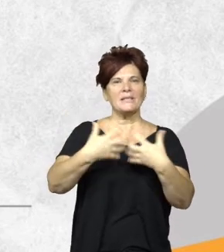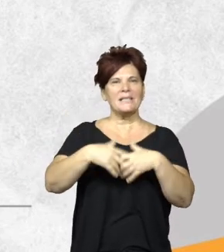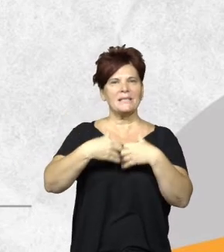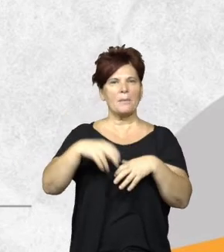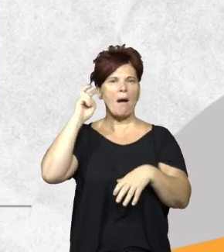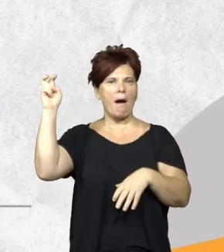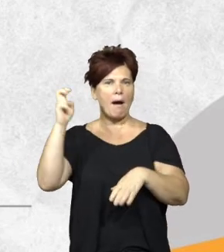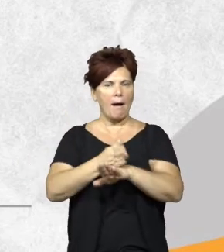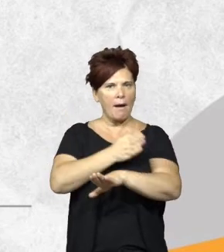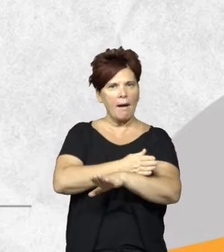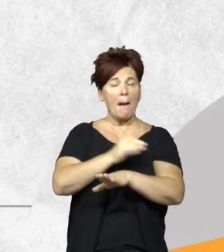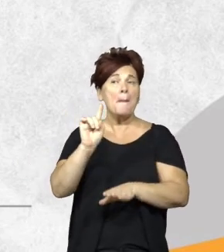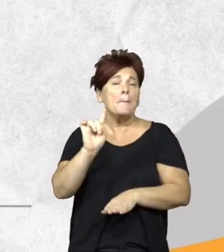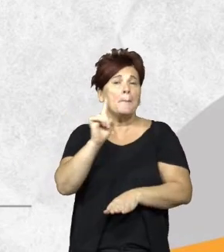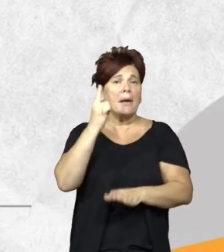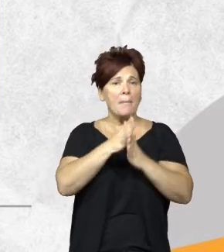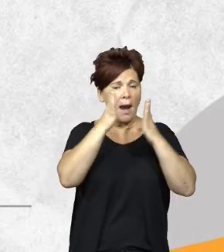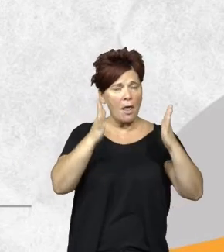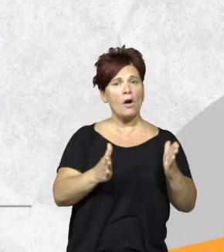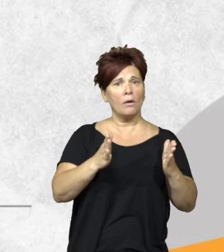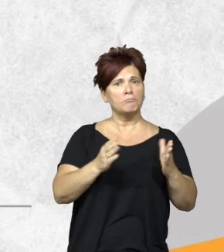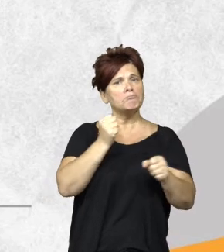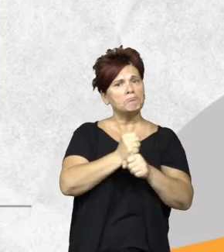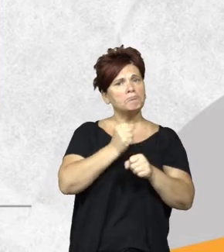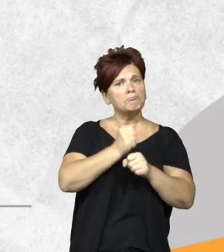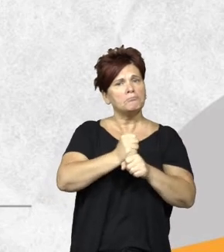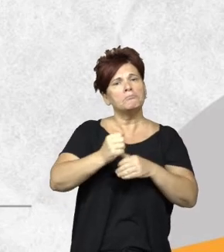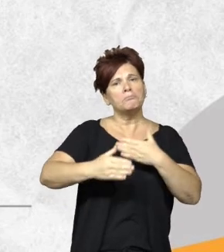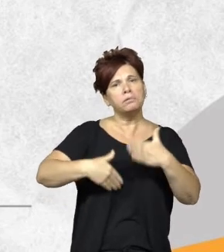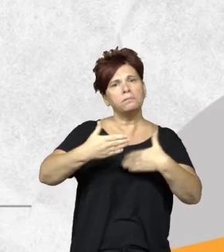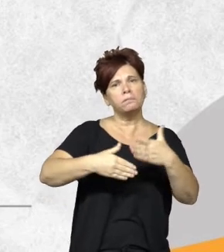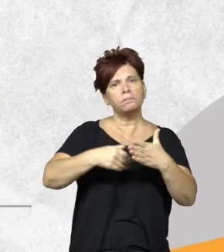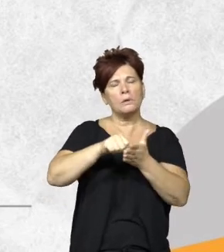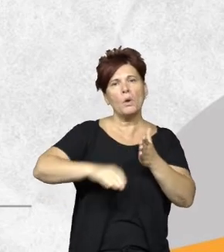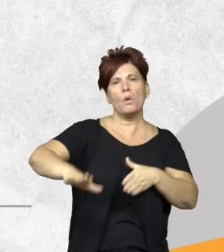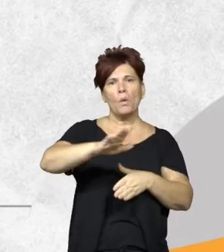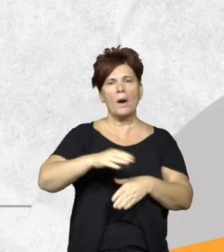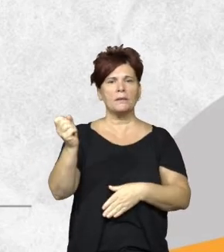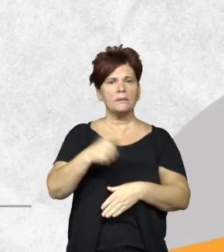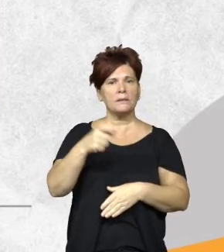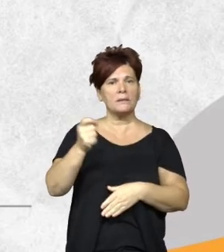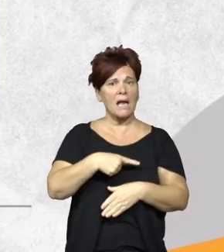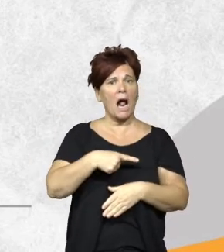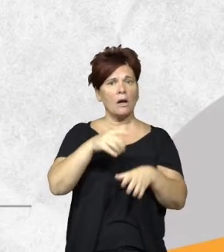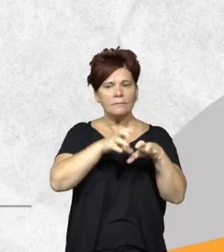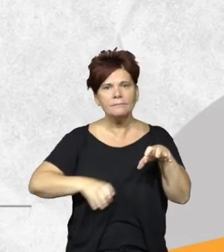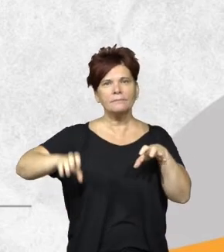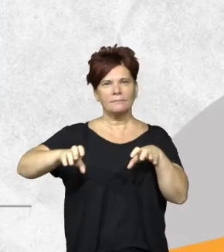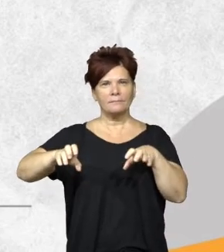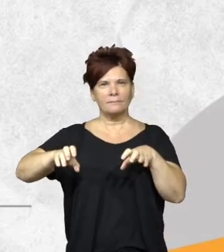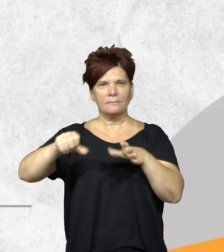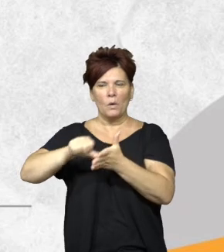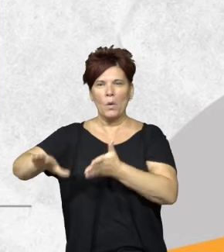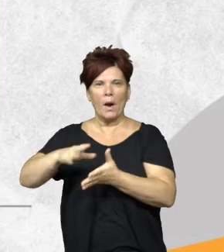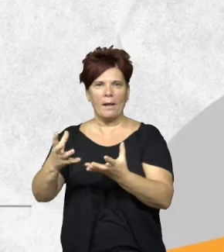temprana en una primera instancia comenzamos a trabajar en la región chaqueña en las subregiones semiárida